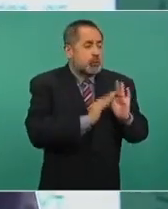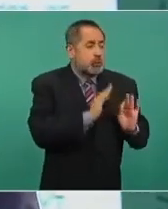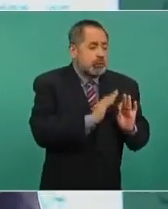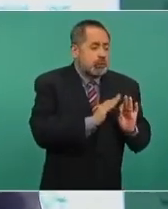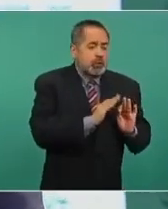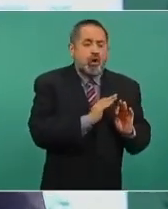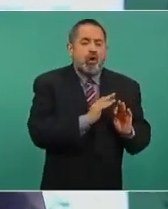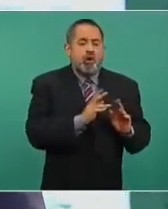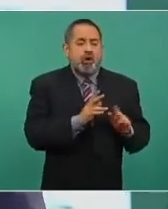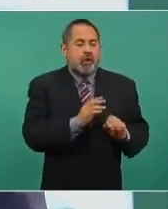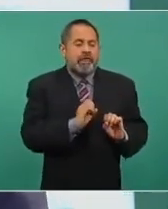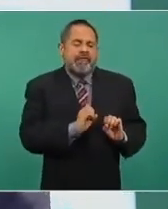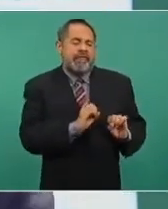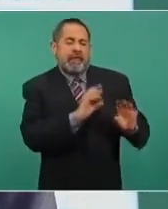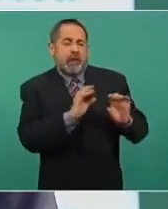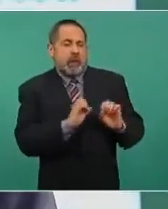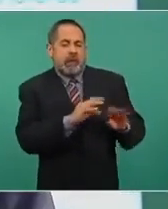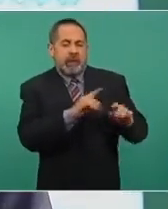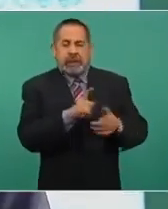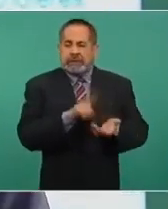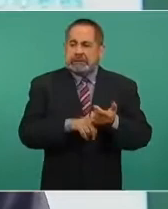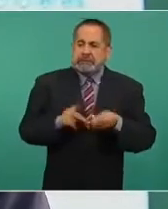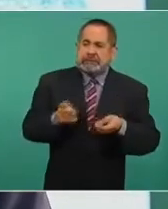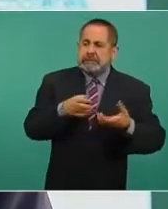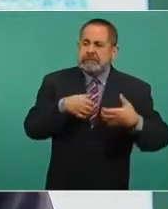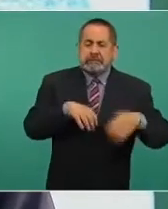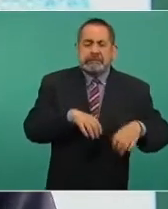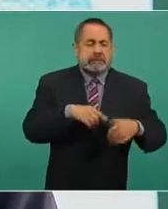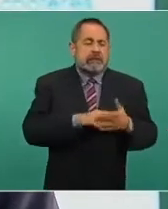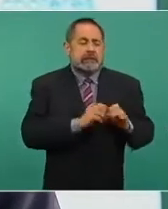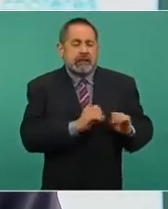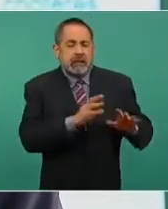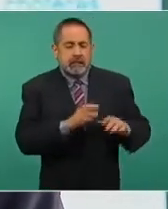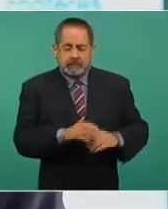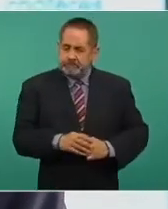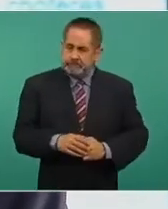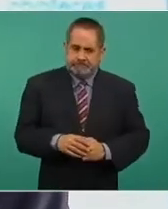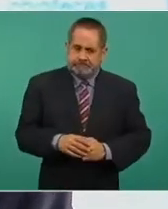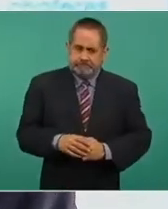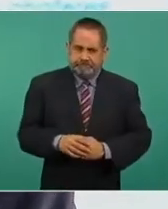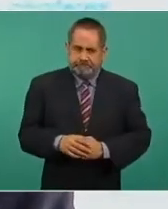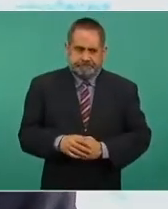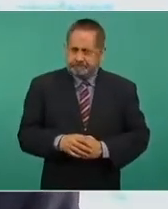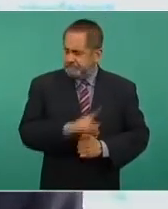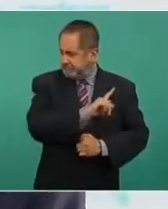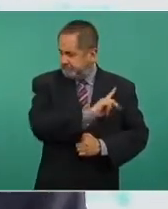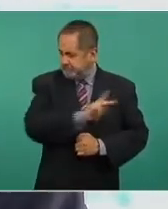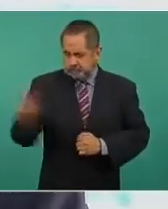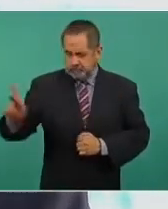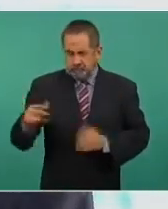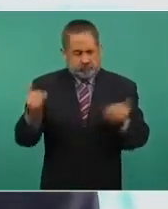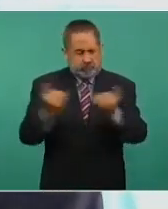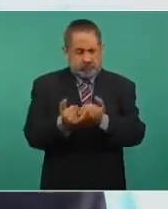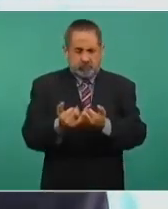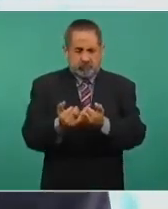a las élites económicas, o aplicamos